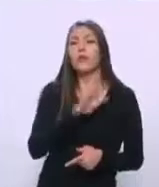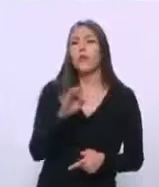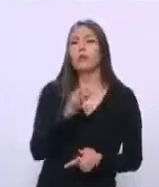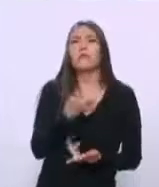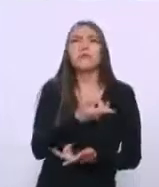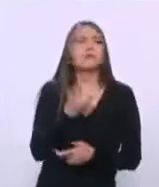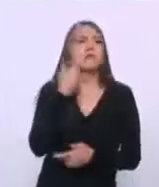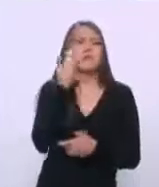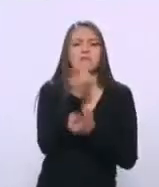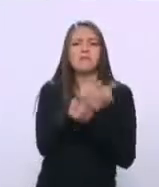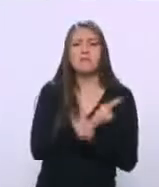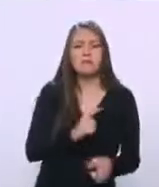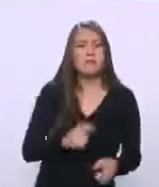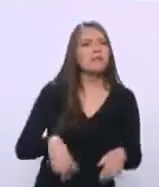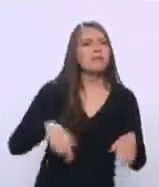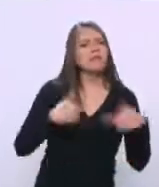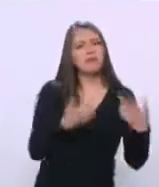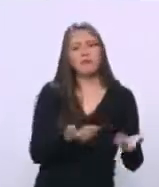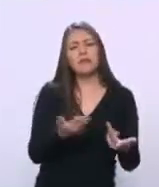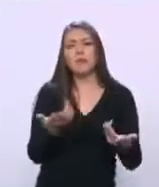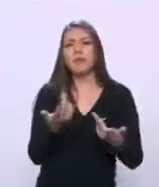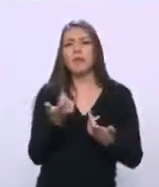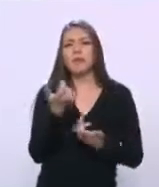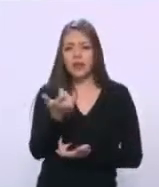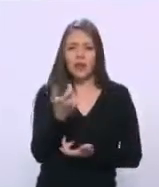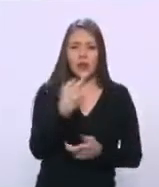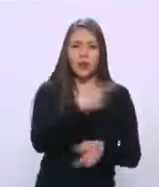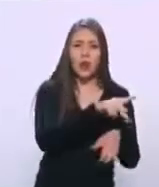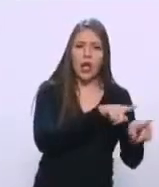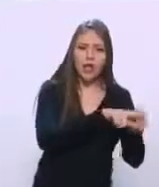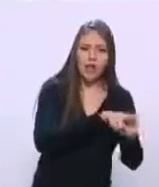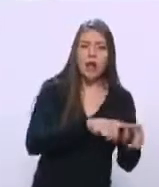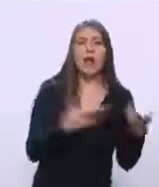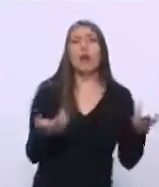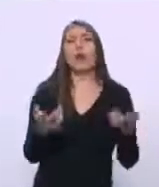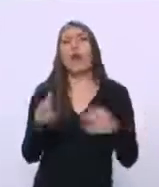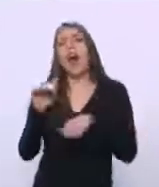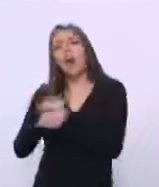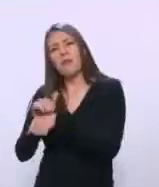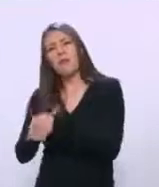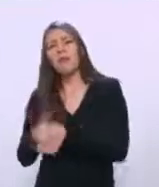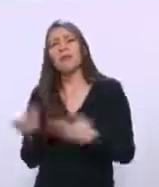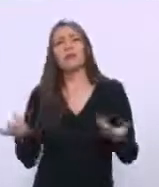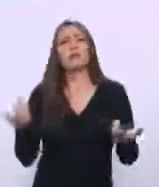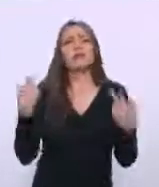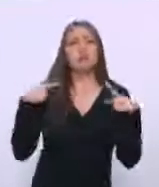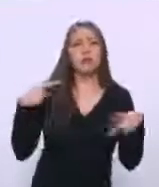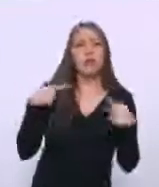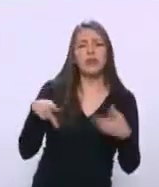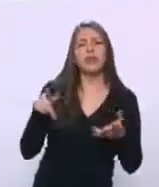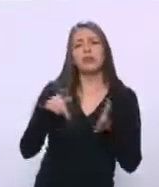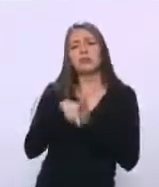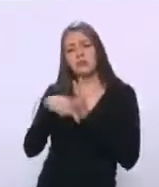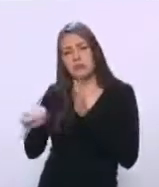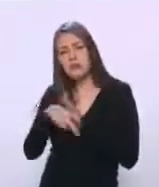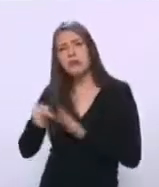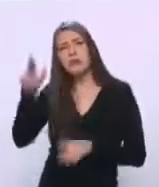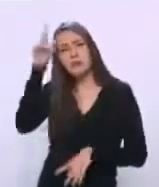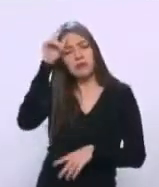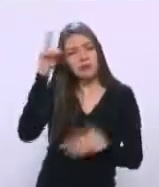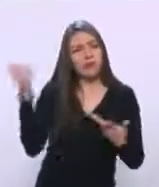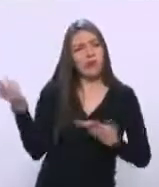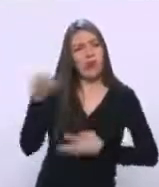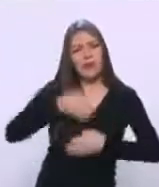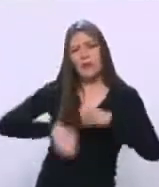él se le antojara, regalársela a sus hermanos, regalársela a sus amigos, a intelectuales, a periodistas, a